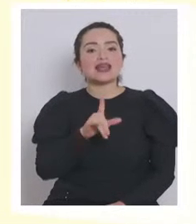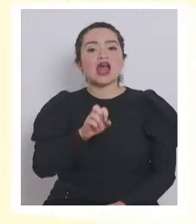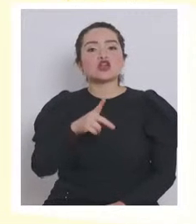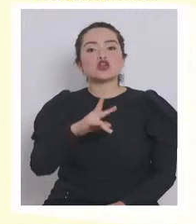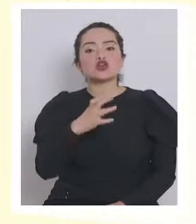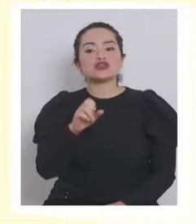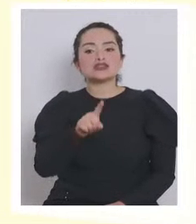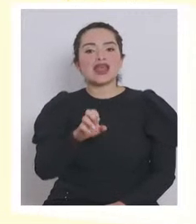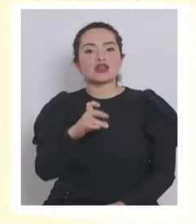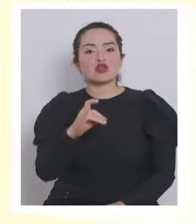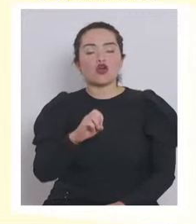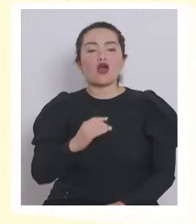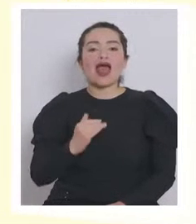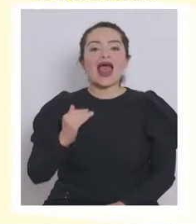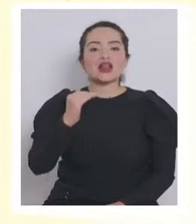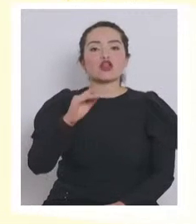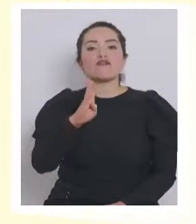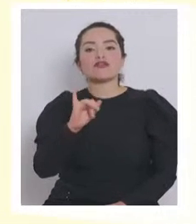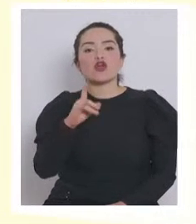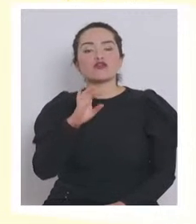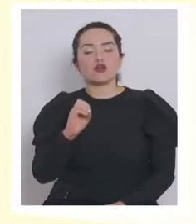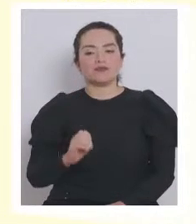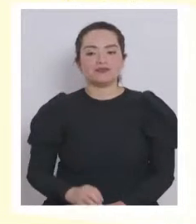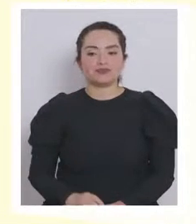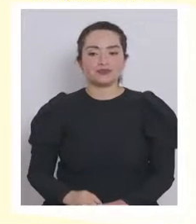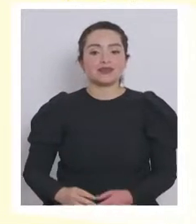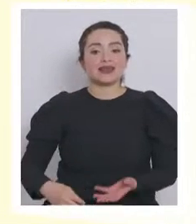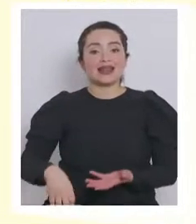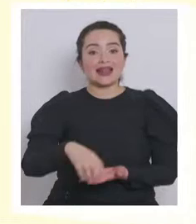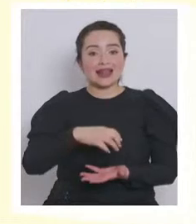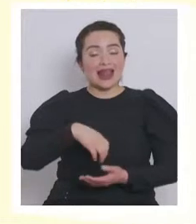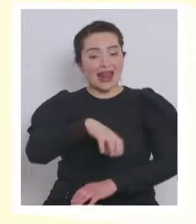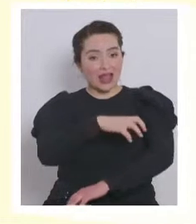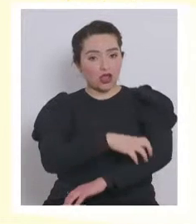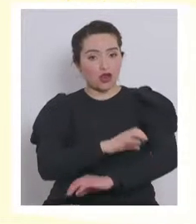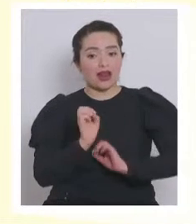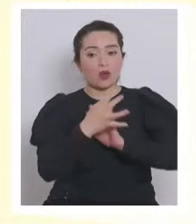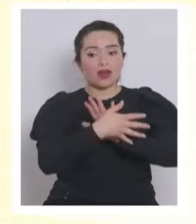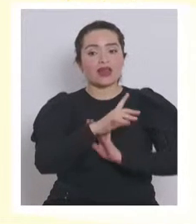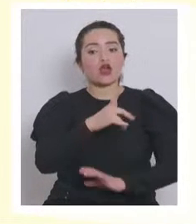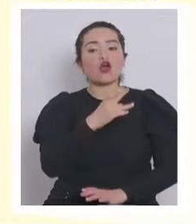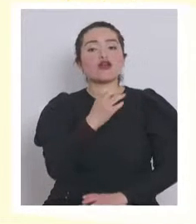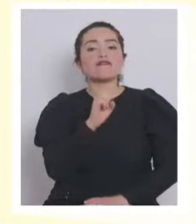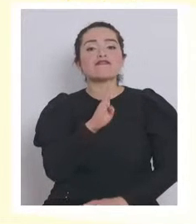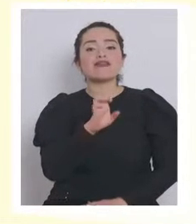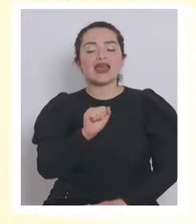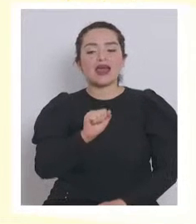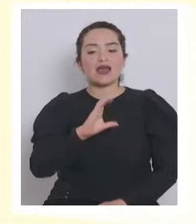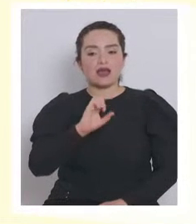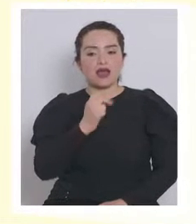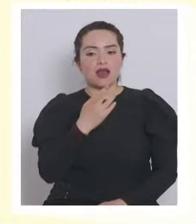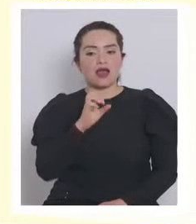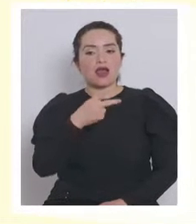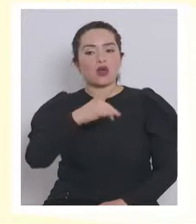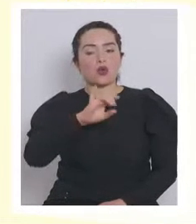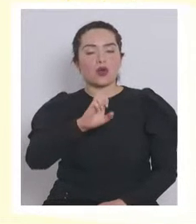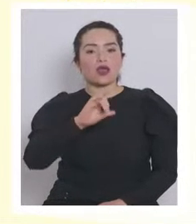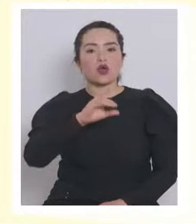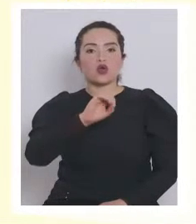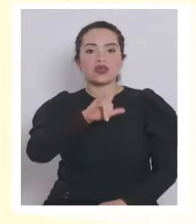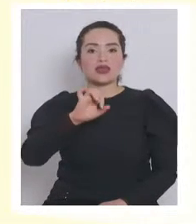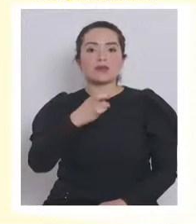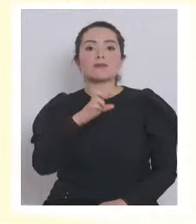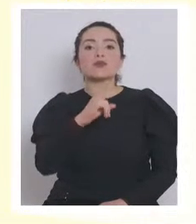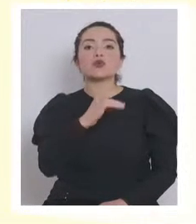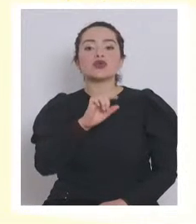Alto Vío Vío. En la región de La Araucanía, Gorbea, Caragua, Coyipulli y Los Sauces.